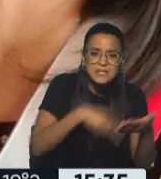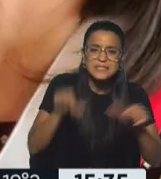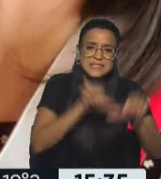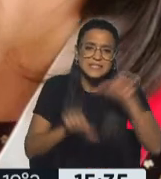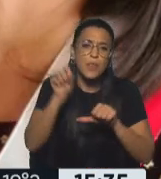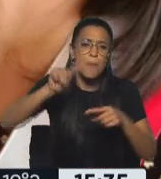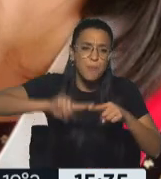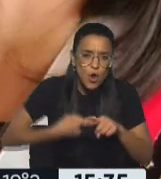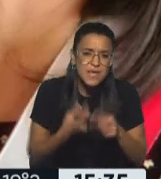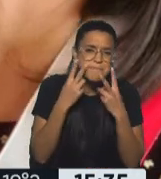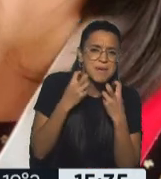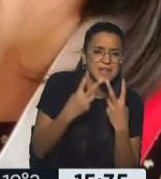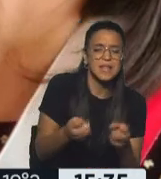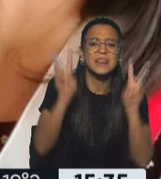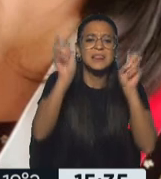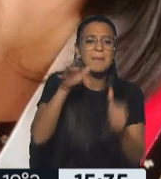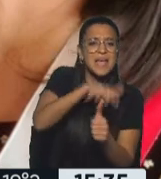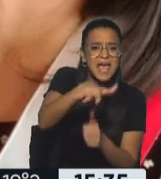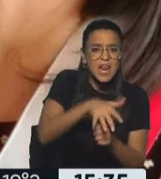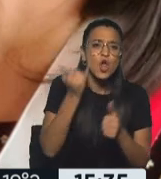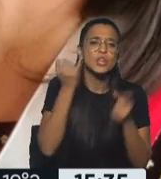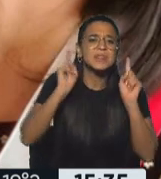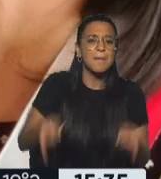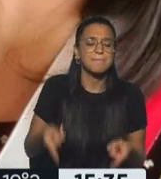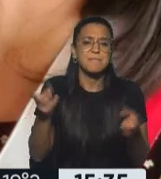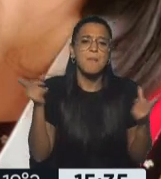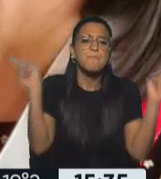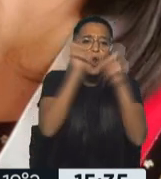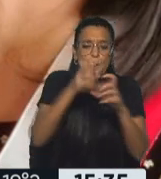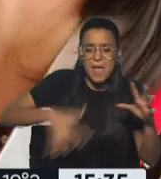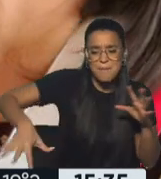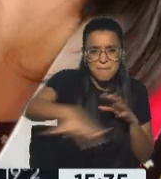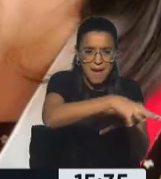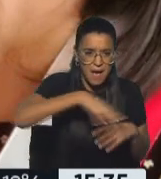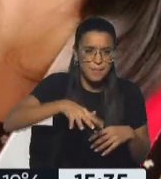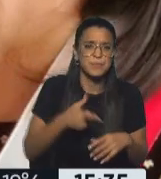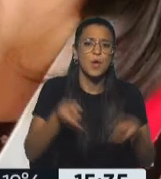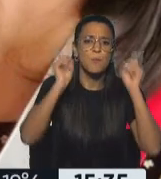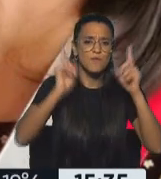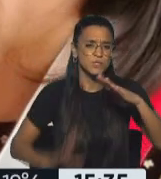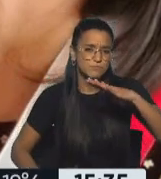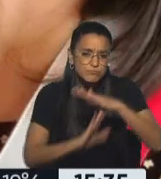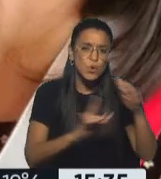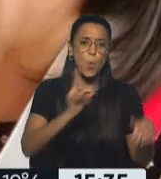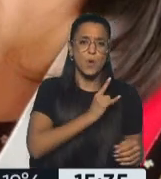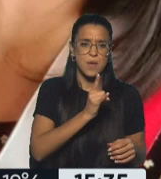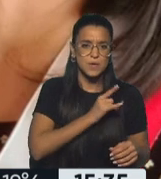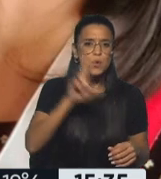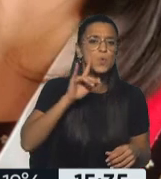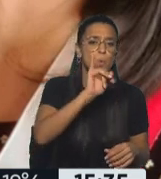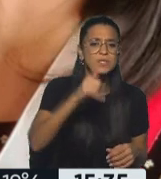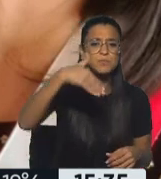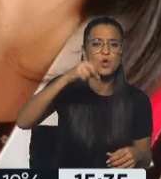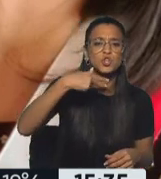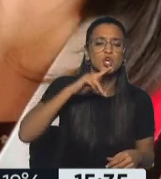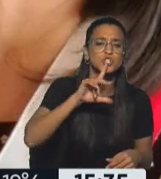política, investigadora en temas de género y conflictos ecoterritoriales, profesora principal de las universidades Antonio Ruiz de